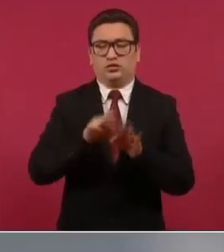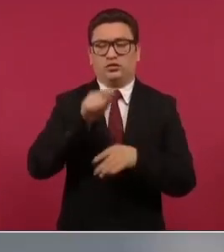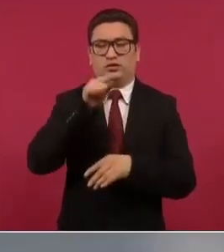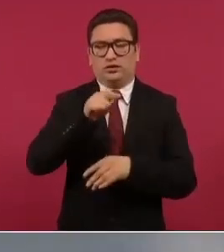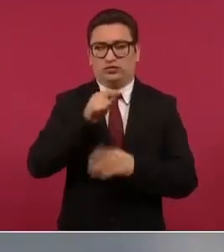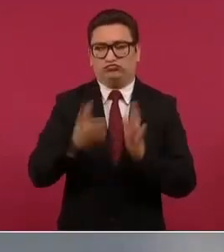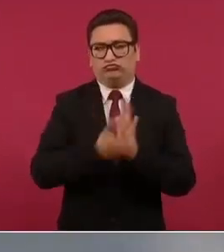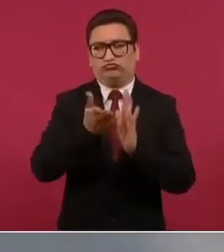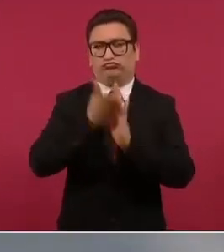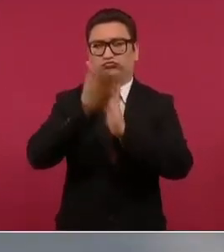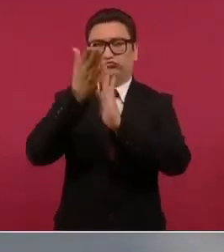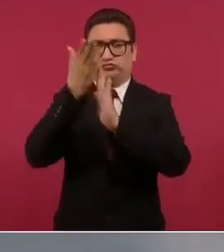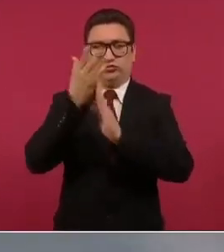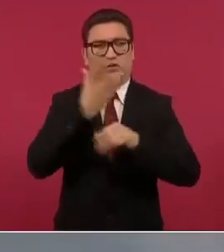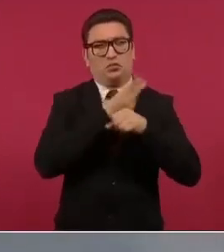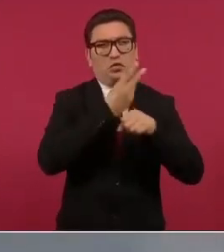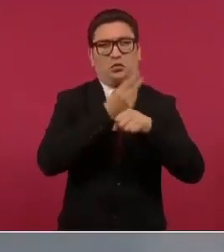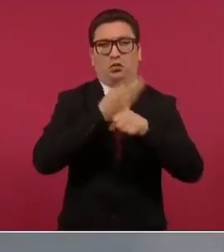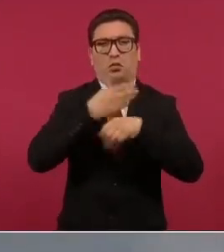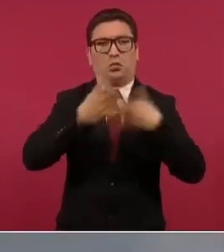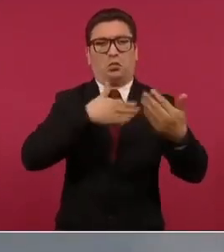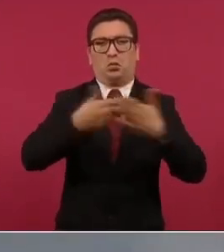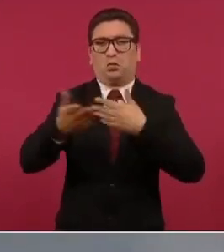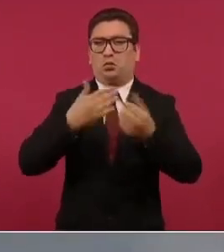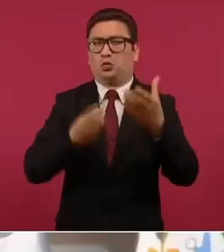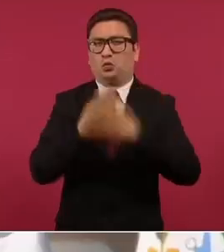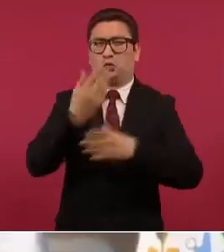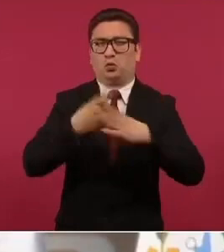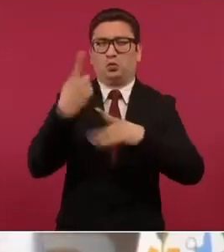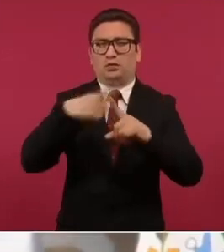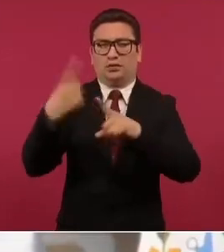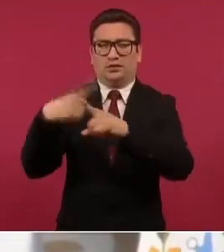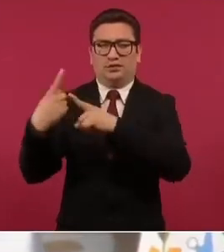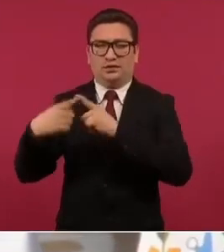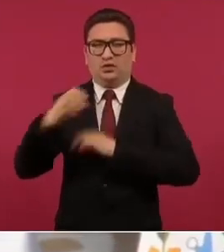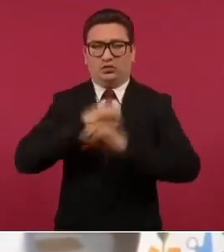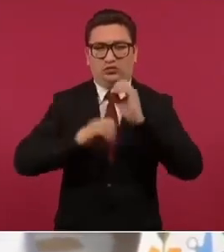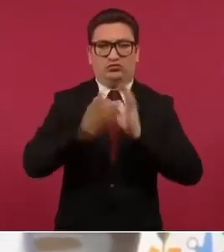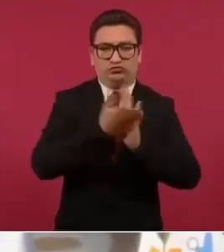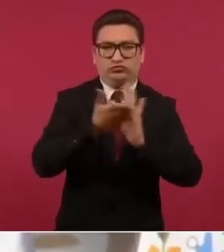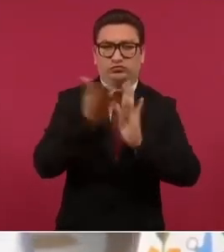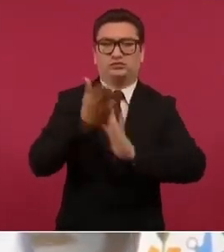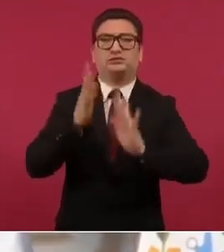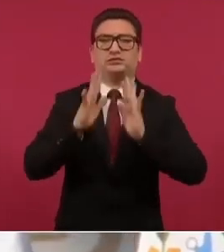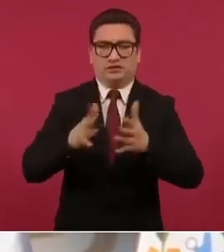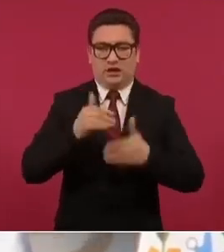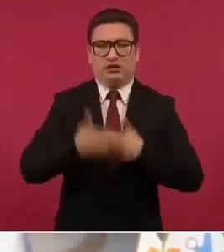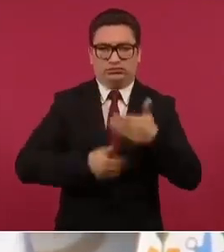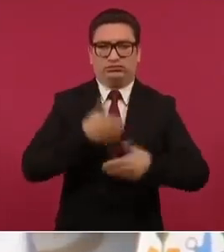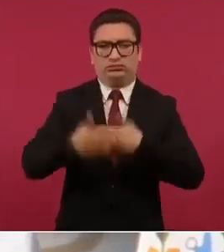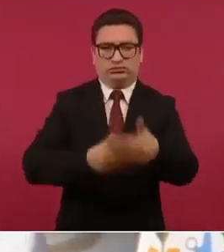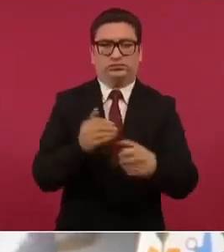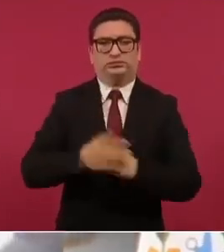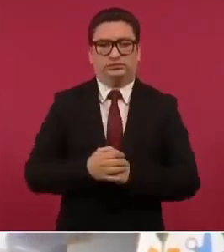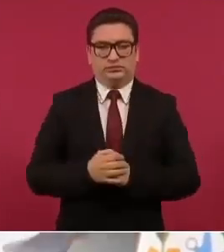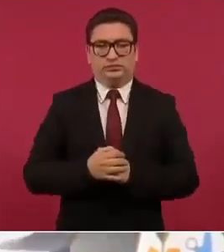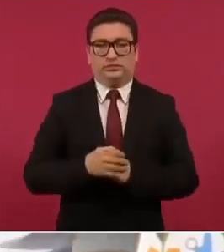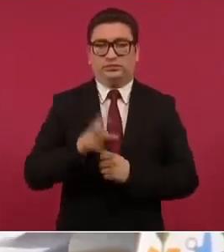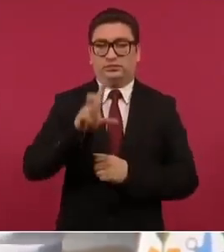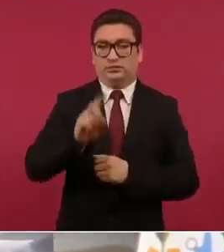y modernización obras que ya están en proceso de